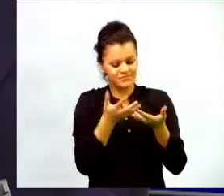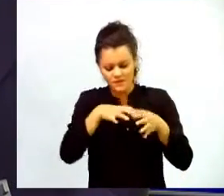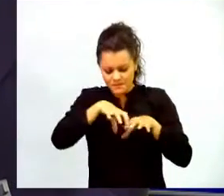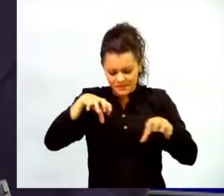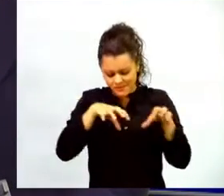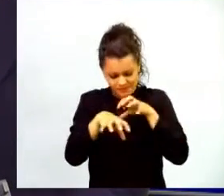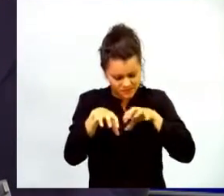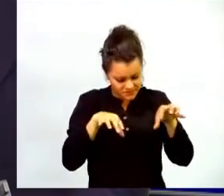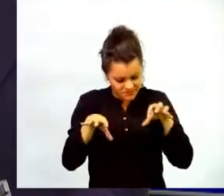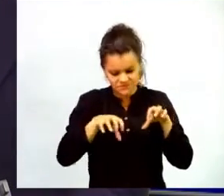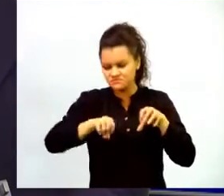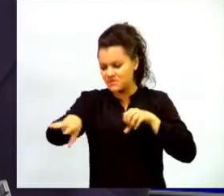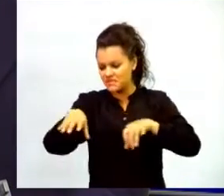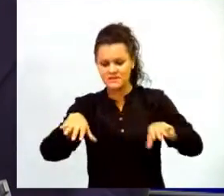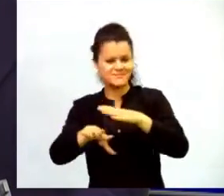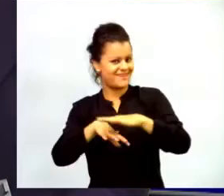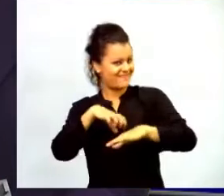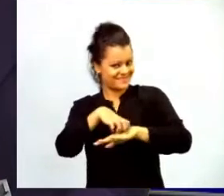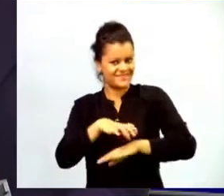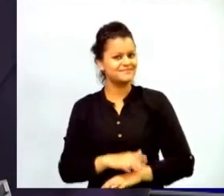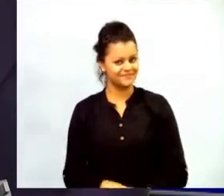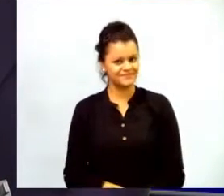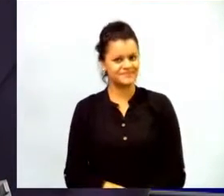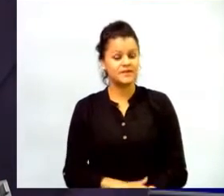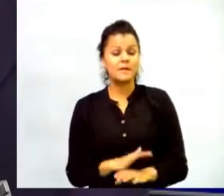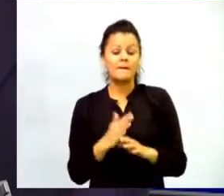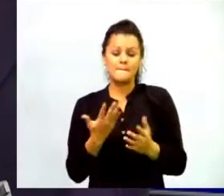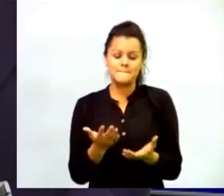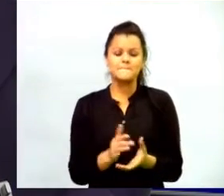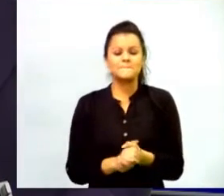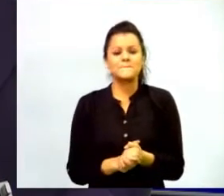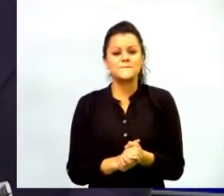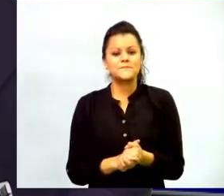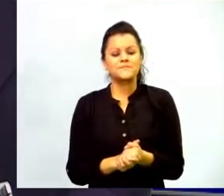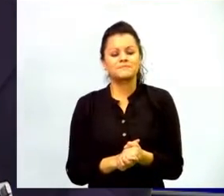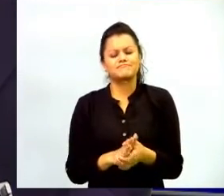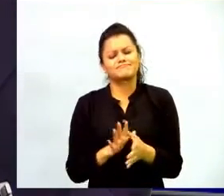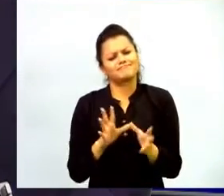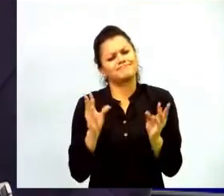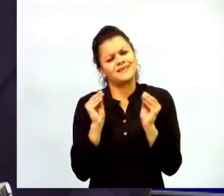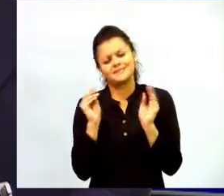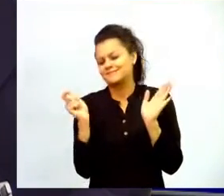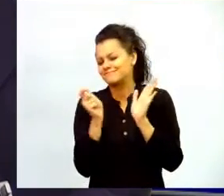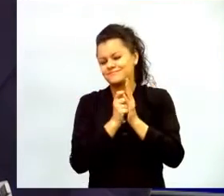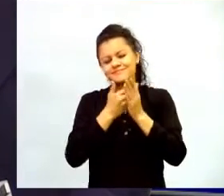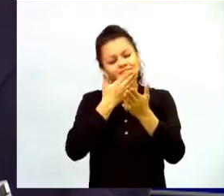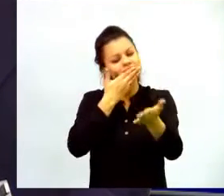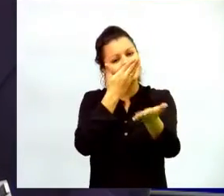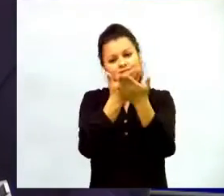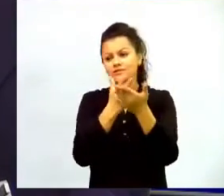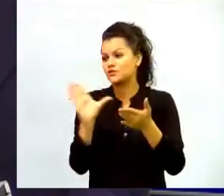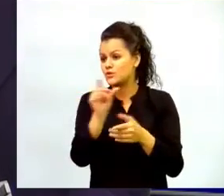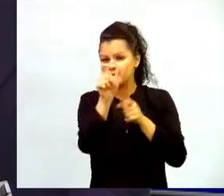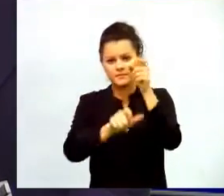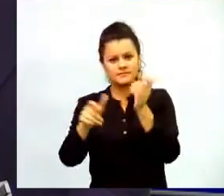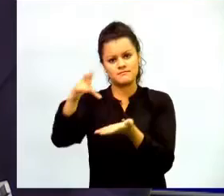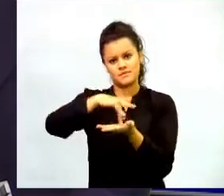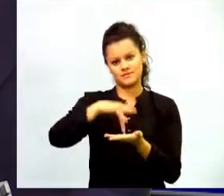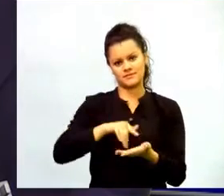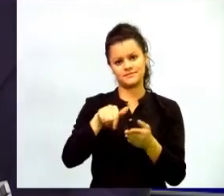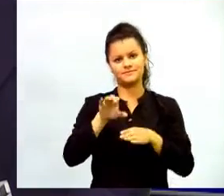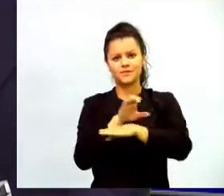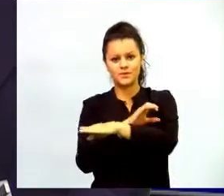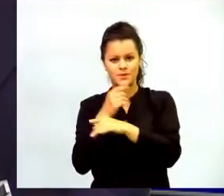Pero no quiero dejar de agradecer a todos los que han participado en Computadores para Educar, al